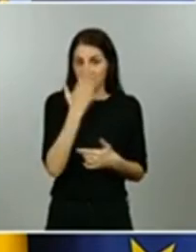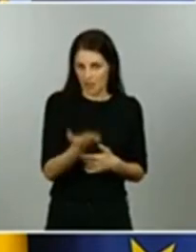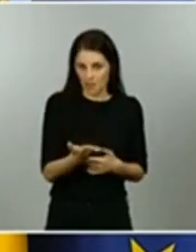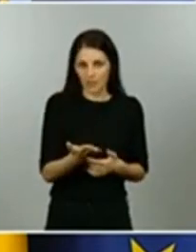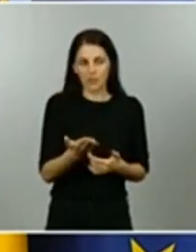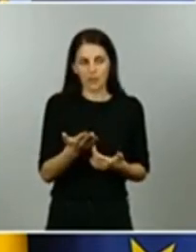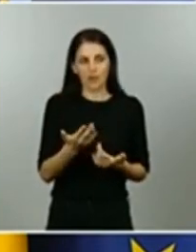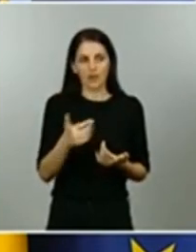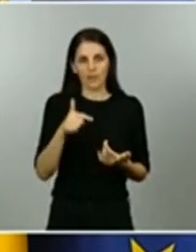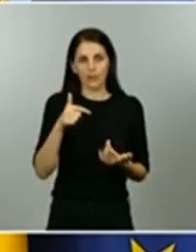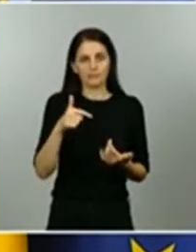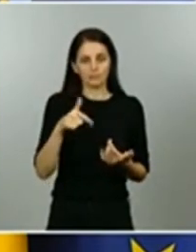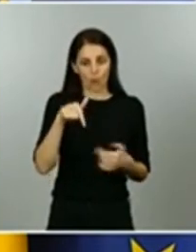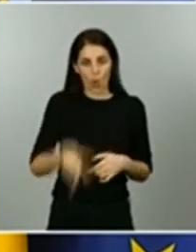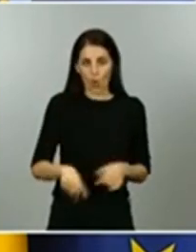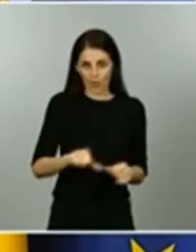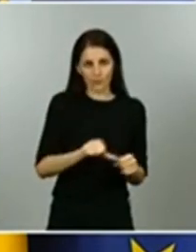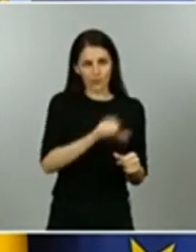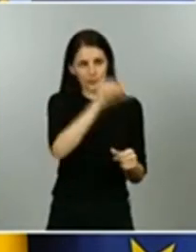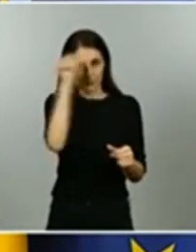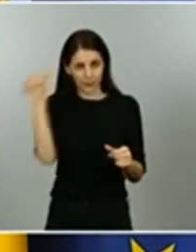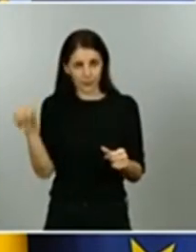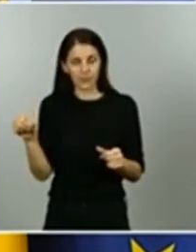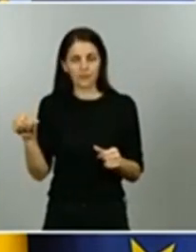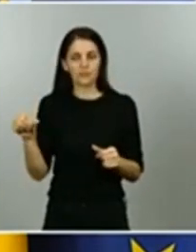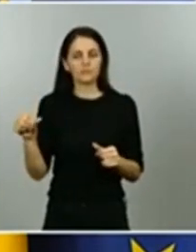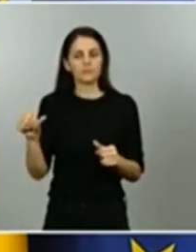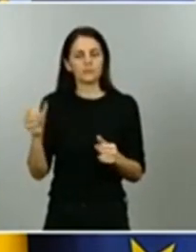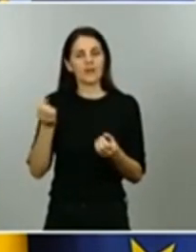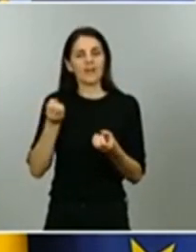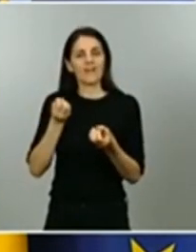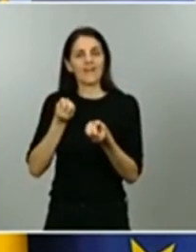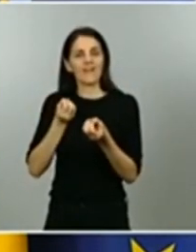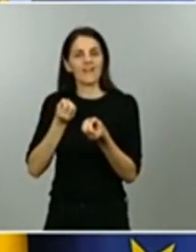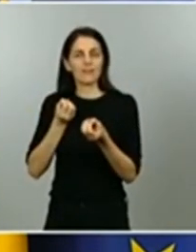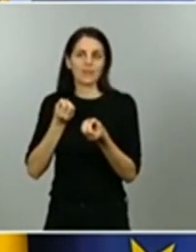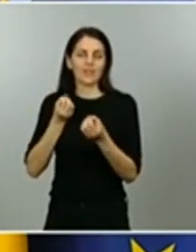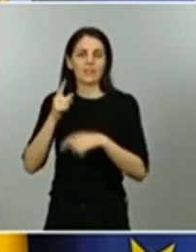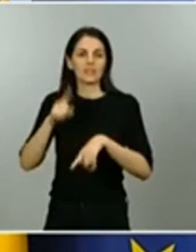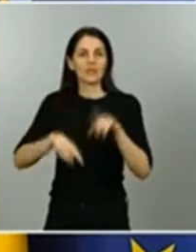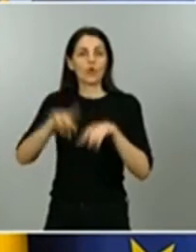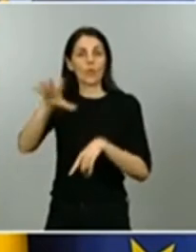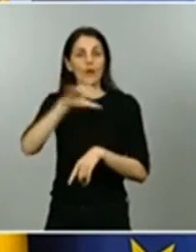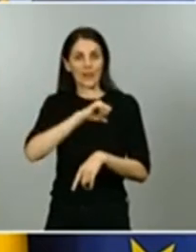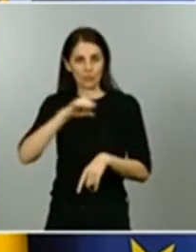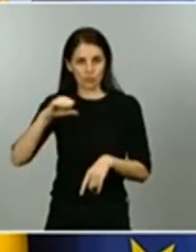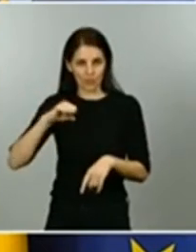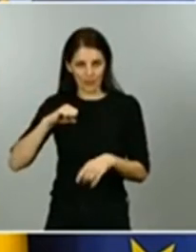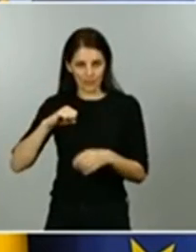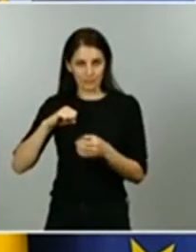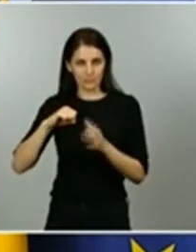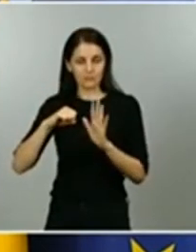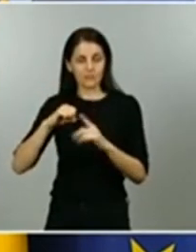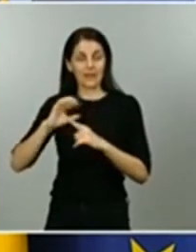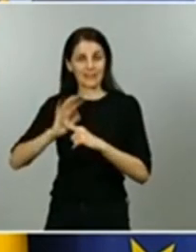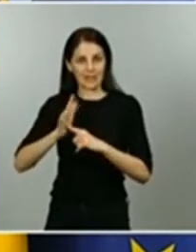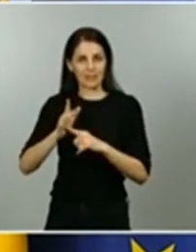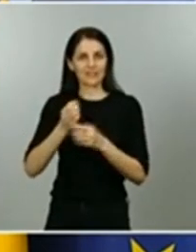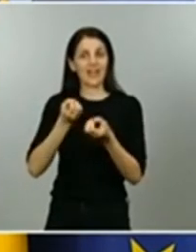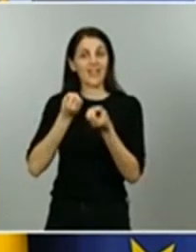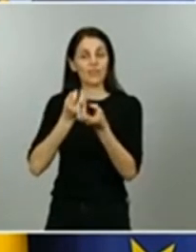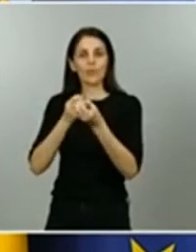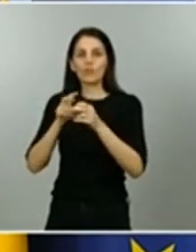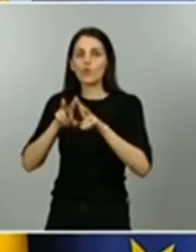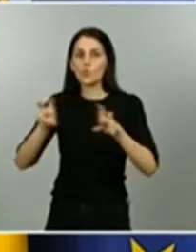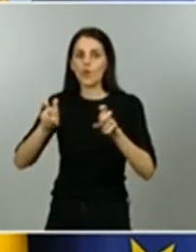día de hoy con información nueva que hemos ido recibiendo de la comunidad autónoma y con un esfuerzo muy importante que han hecho para conseguirla muy